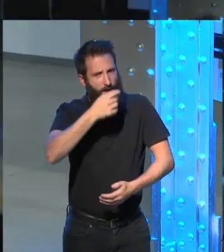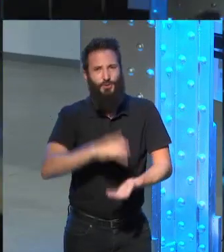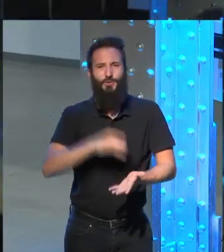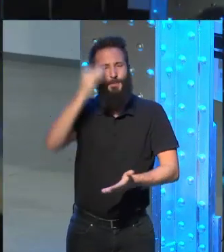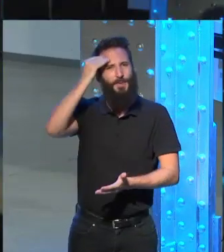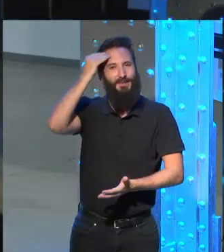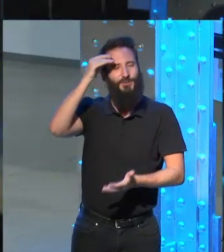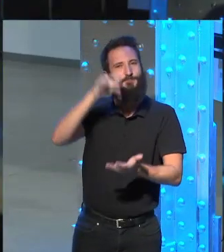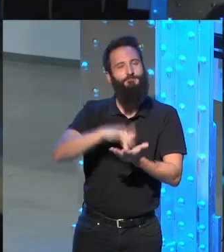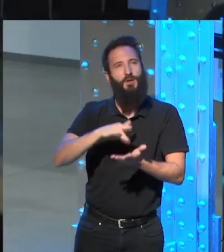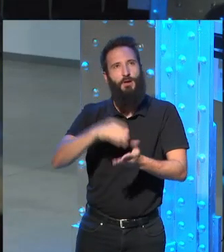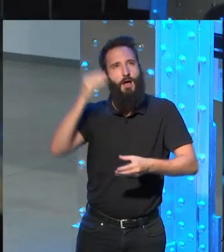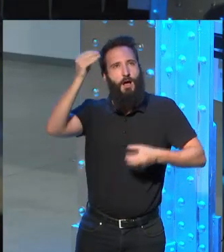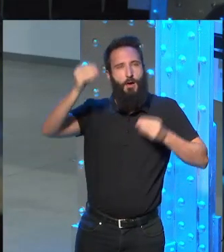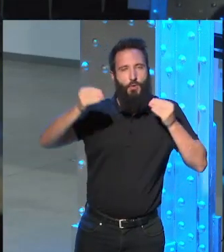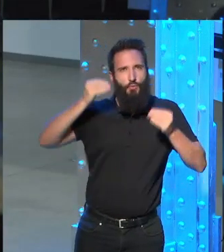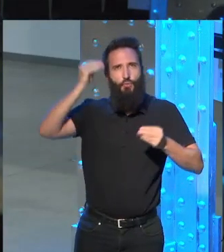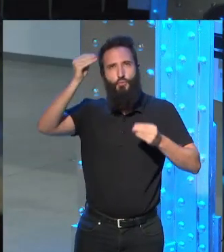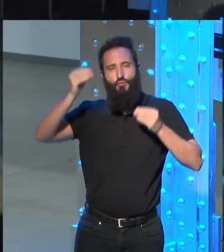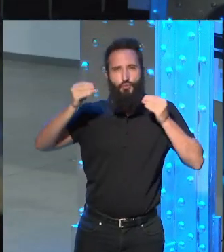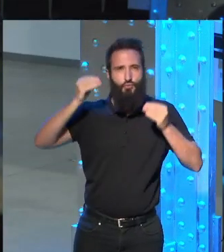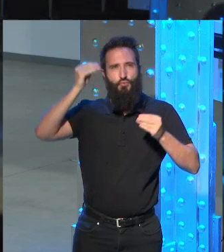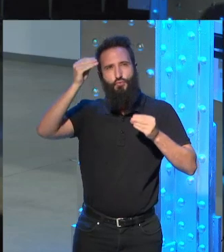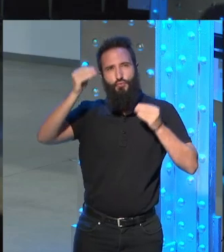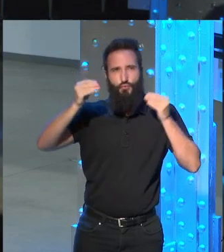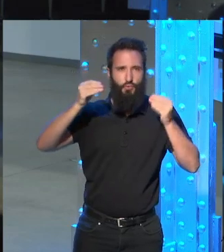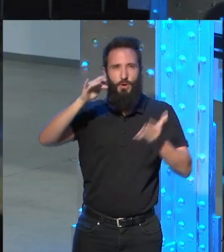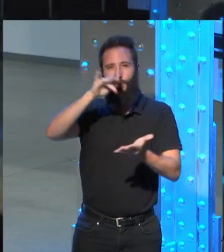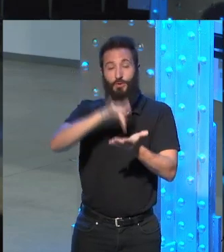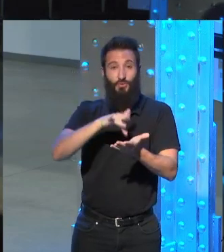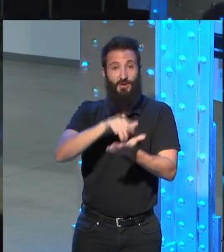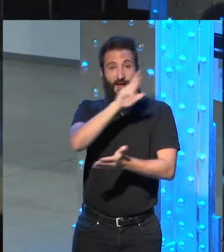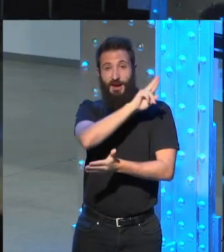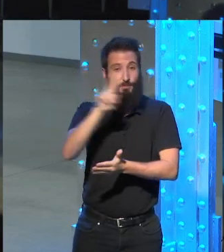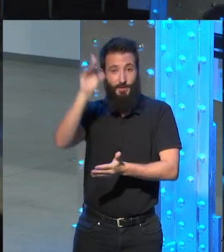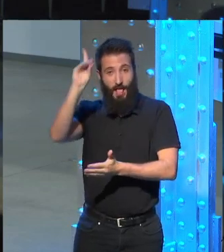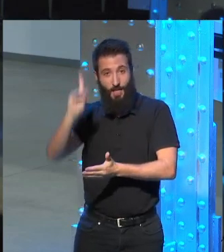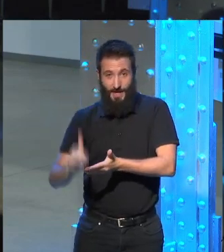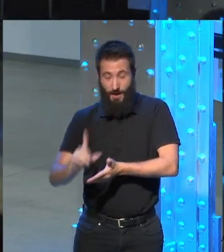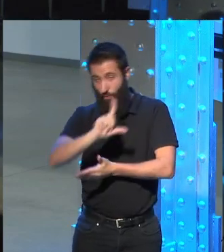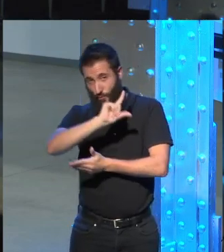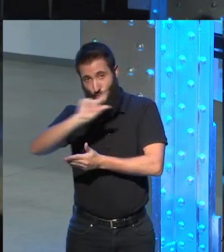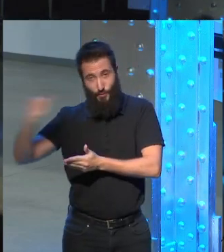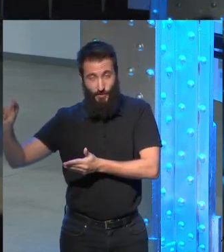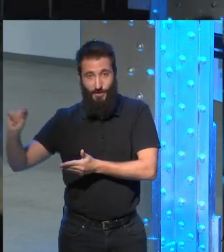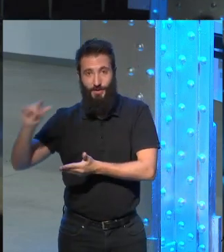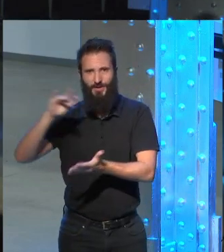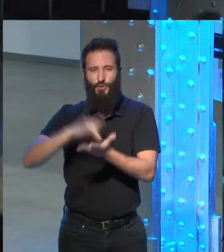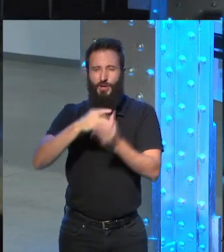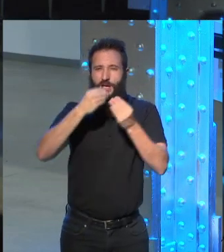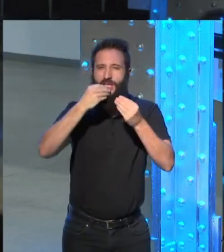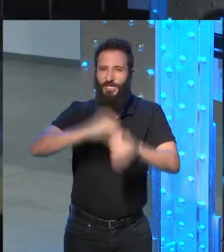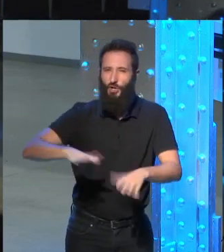las cosas que a mí me quedó dando vueltas y bueno y cuando salí de la República Dominicana todas esas